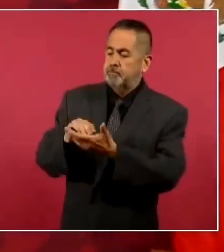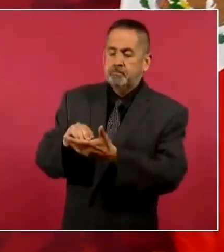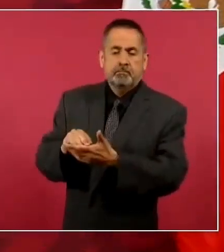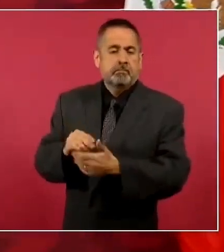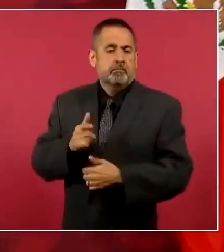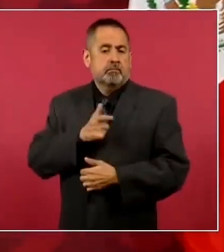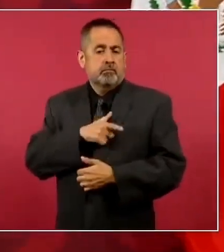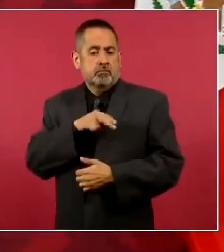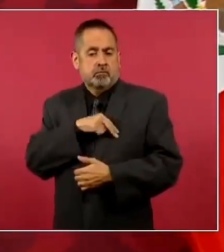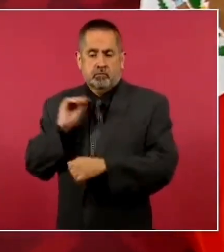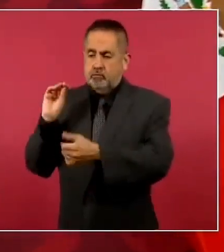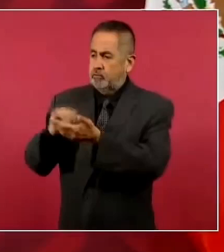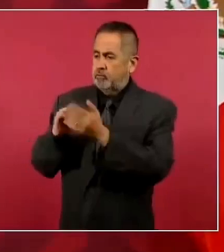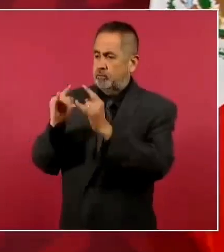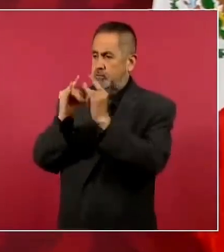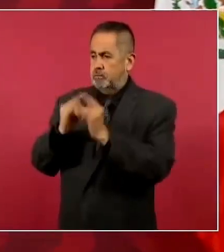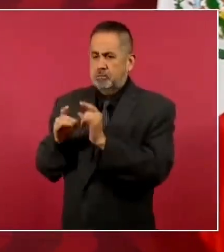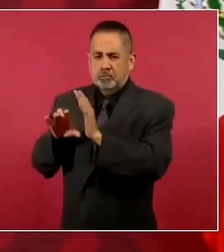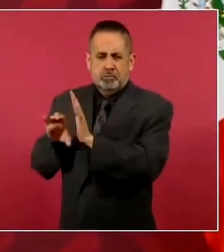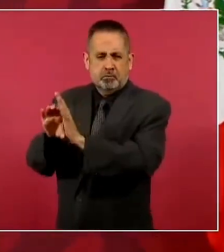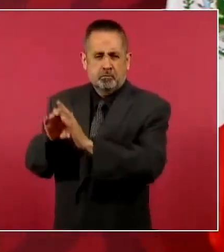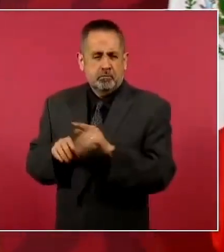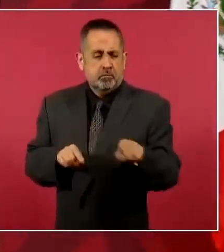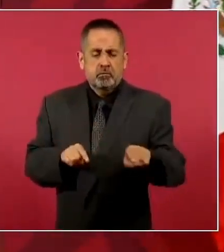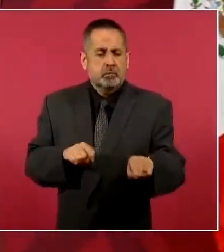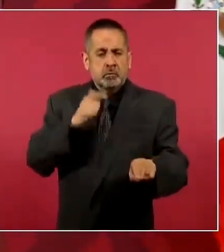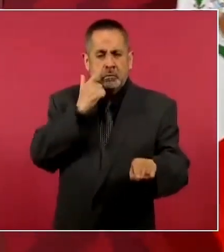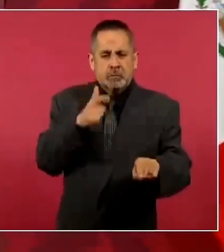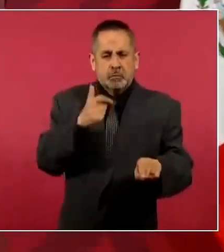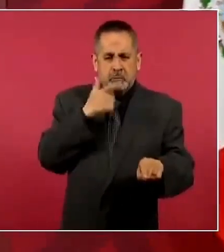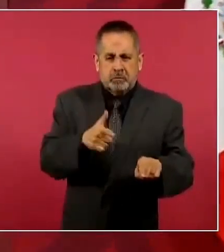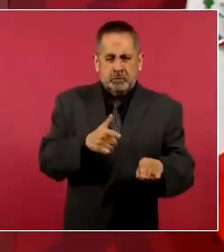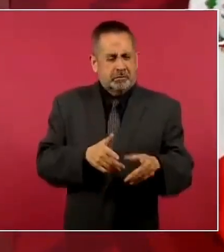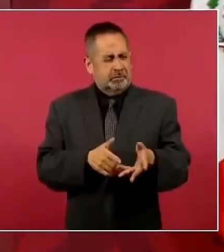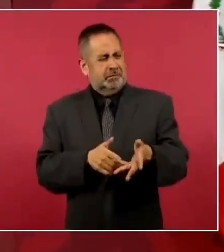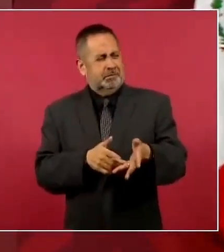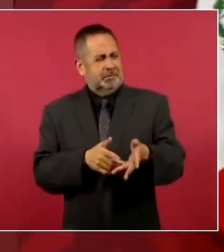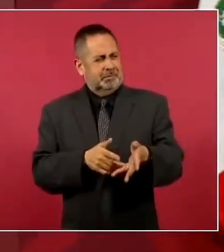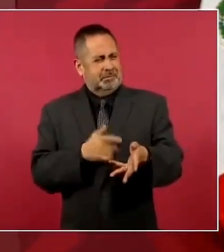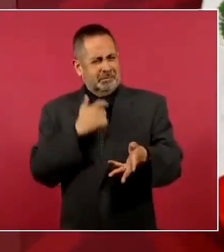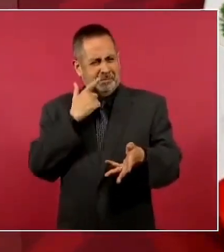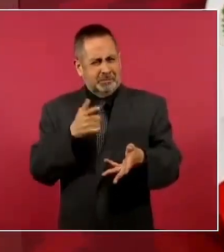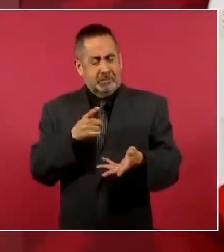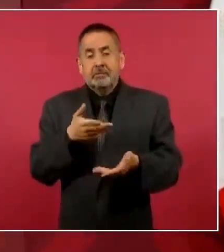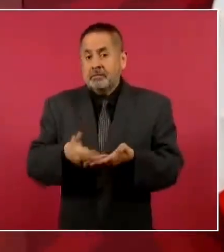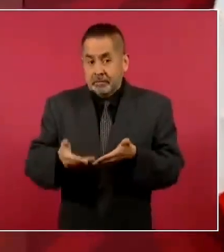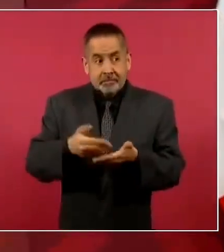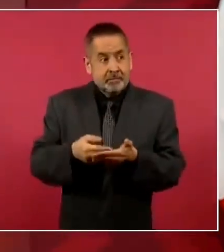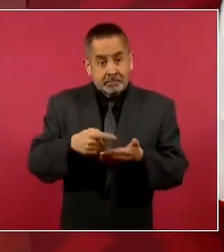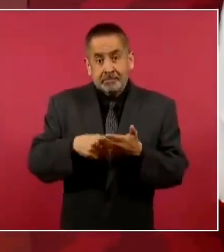Guardia Nacional, esto lo tenemos ahora en Jalisco,